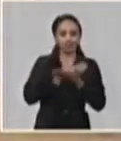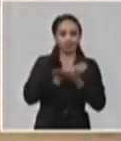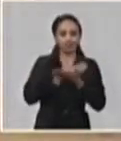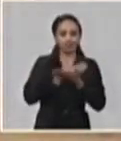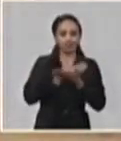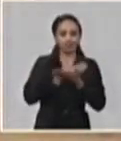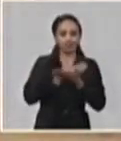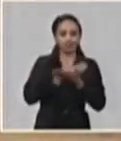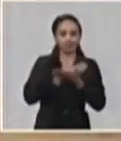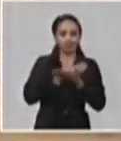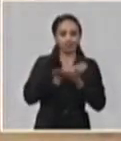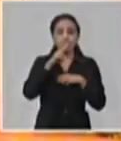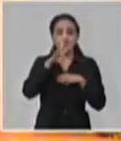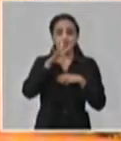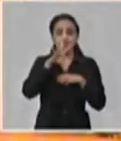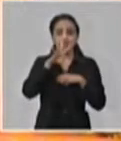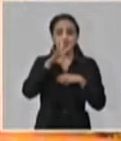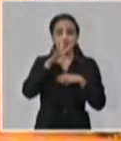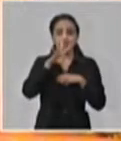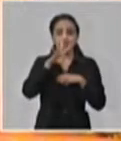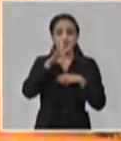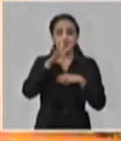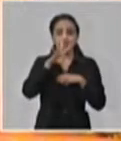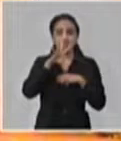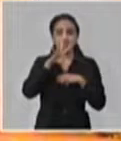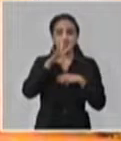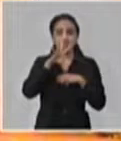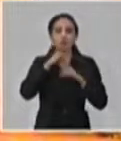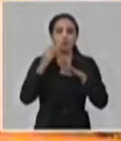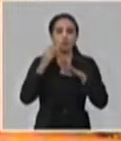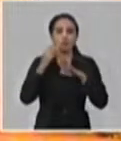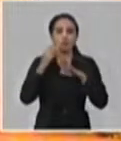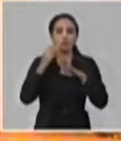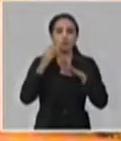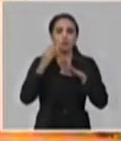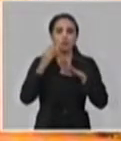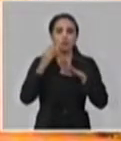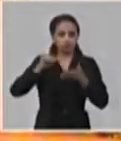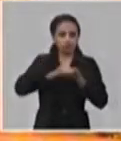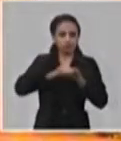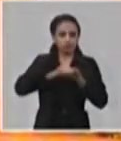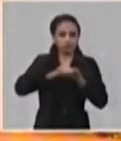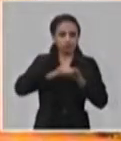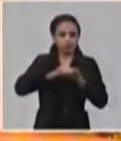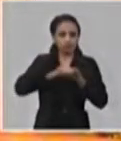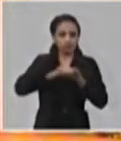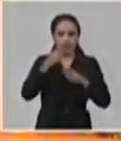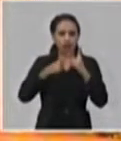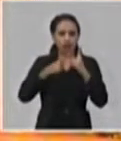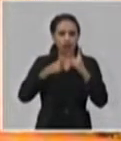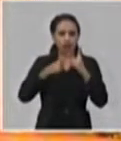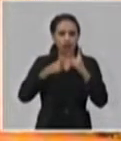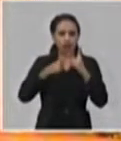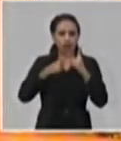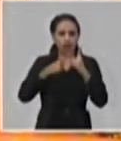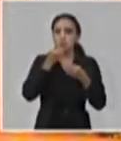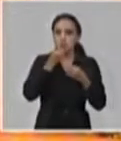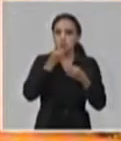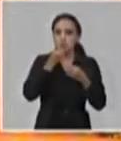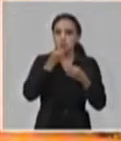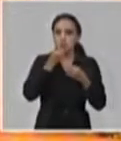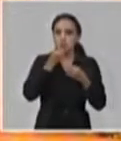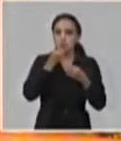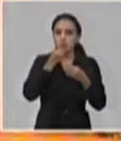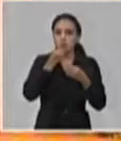27 grados el virus, por lo tanto, un equipo lo plancha bien y también puede matar